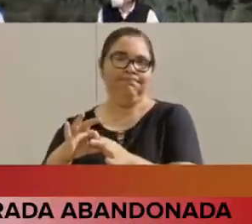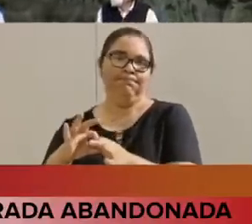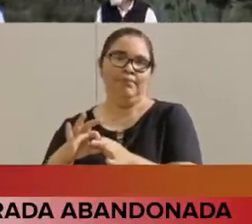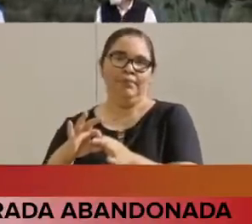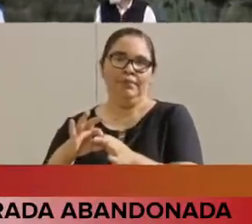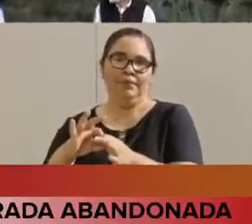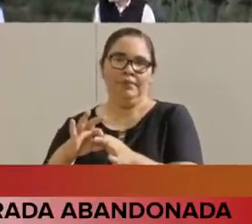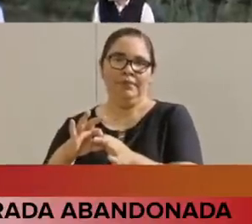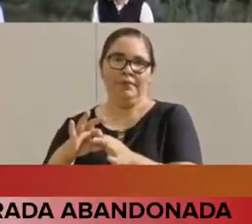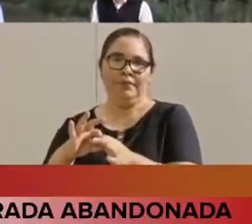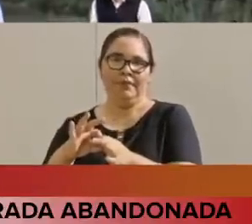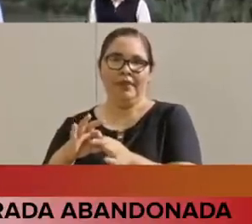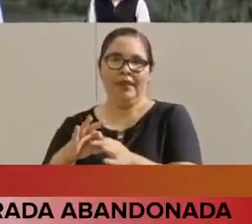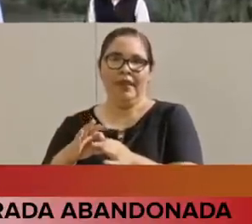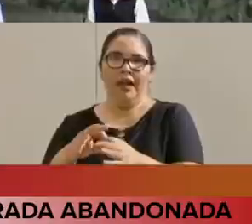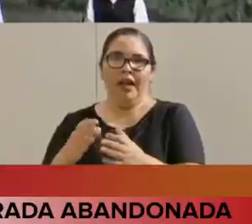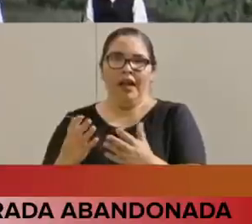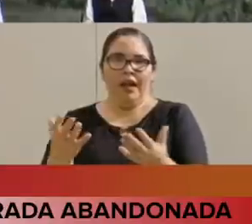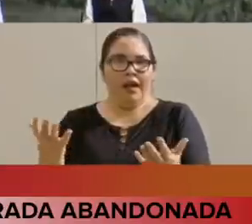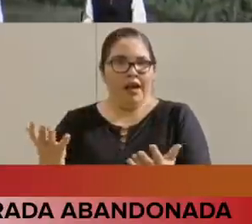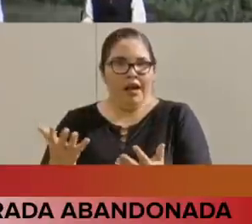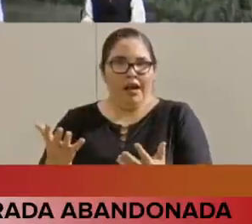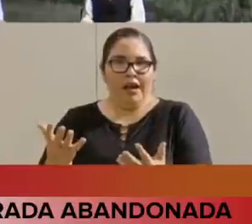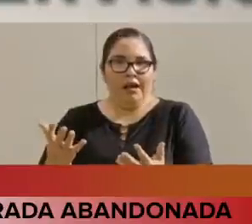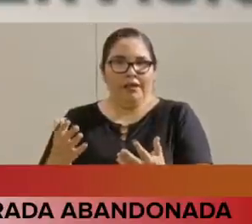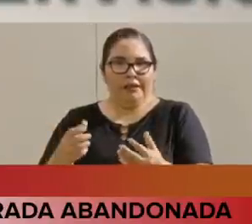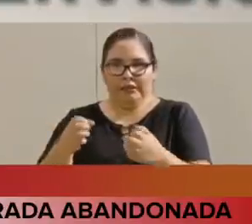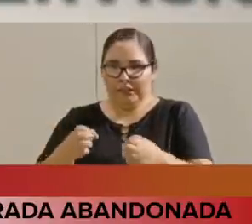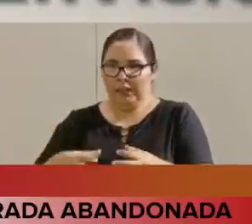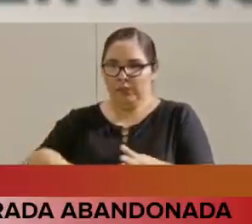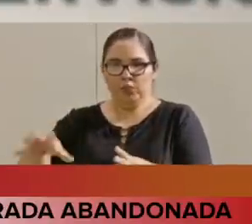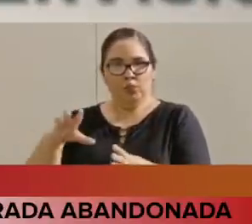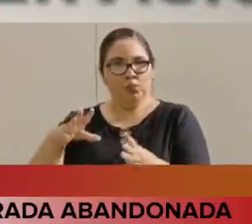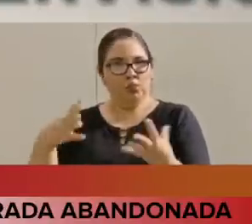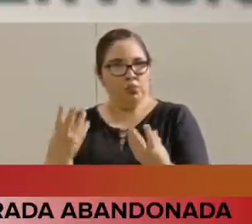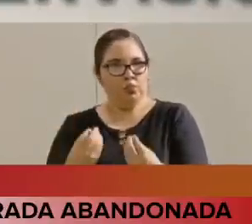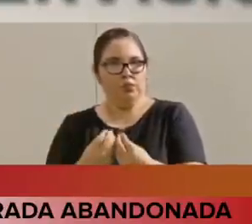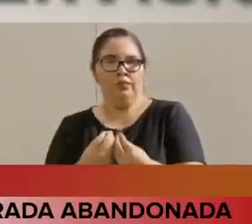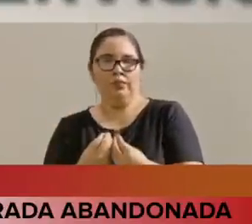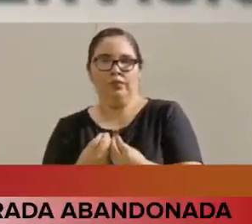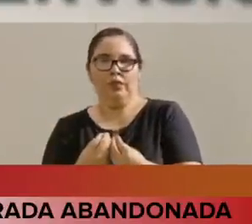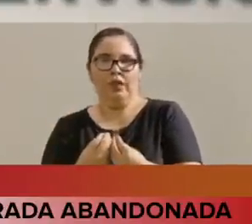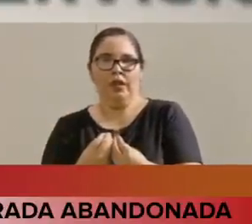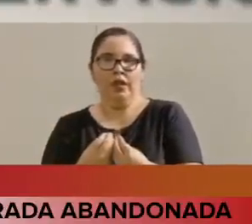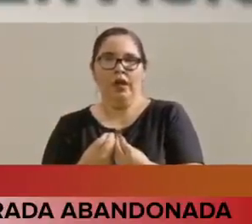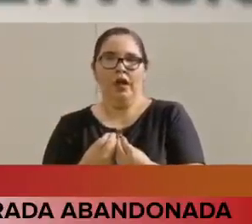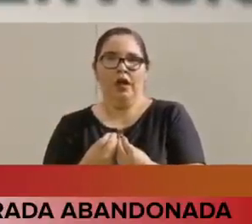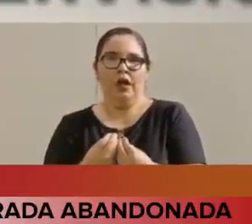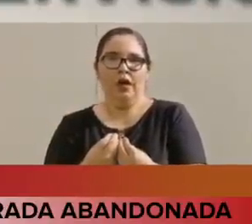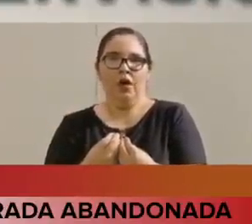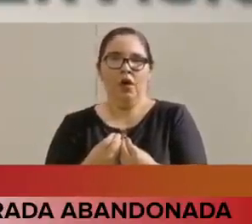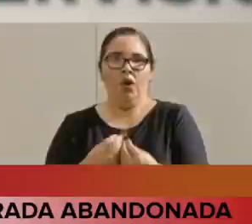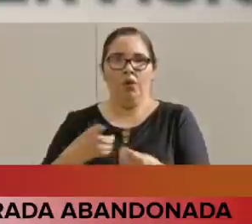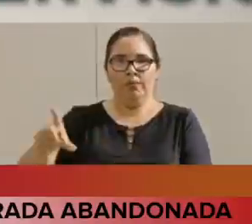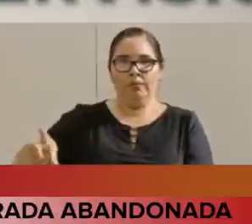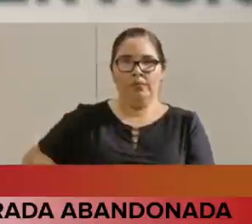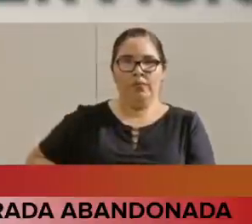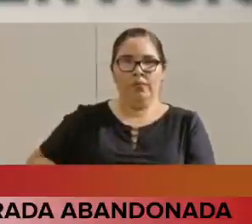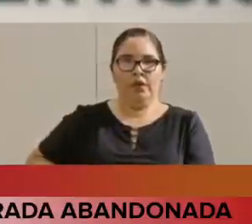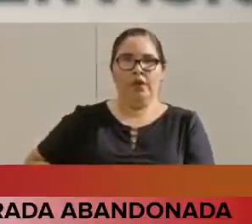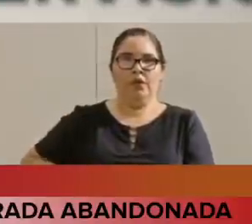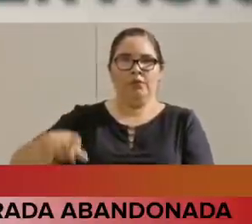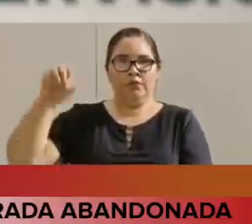que estamos llevando a cabo con el gobernador de